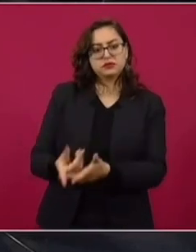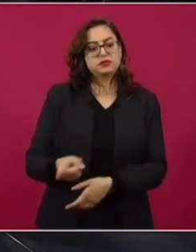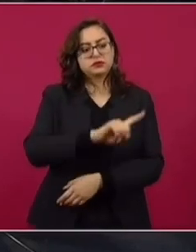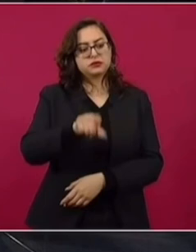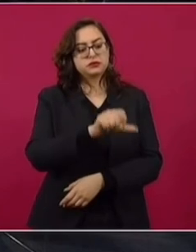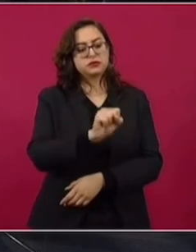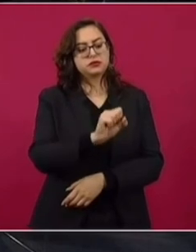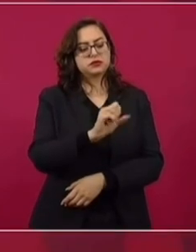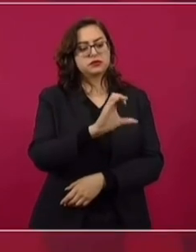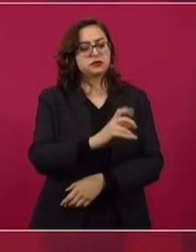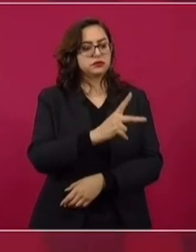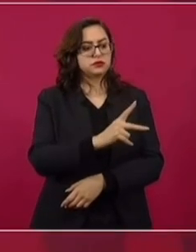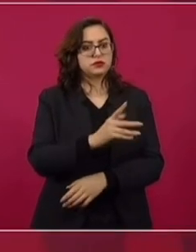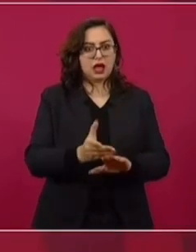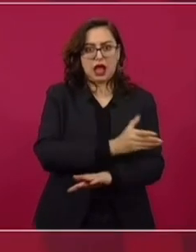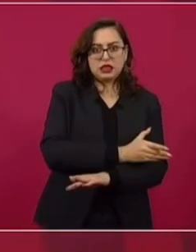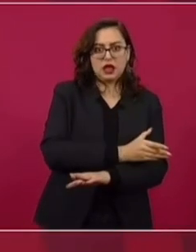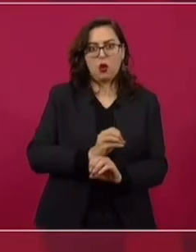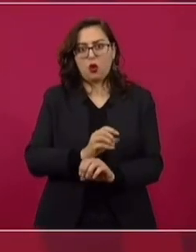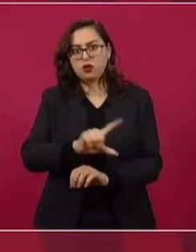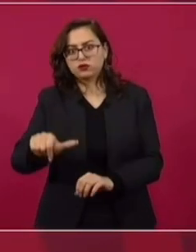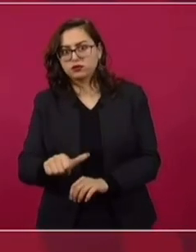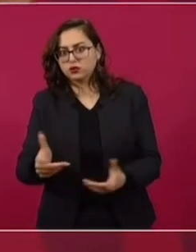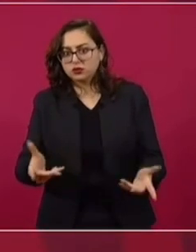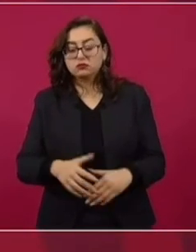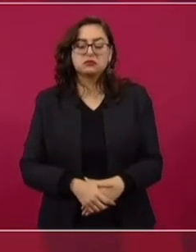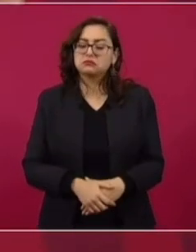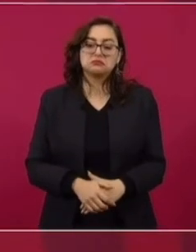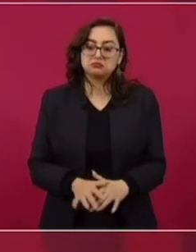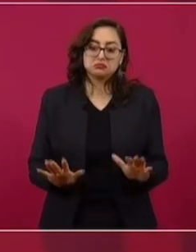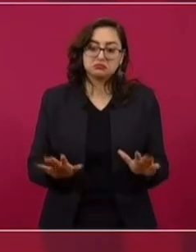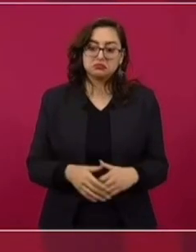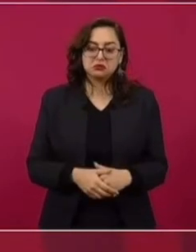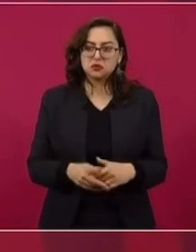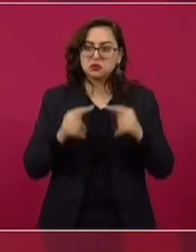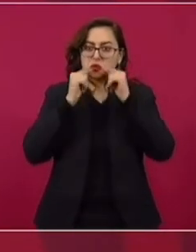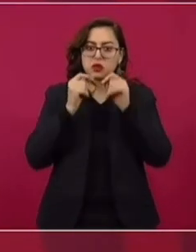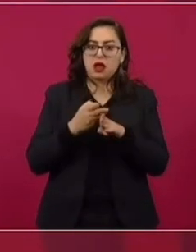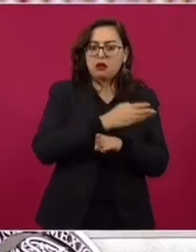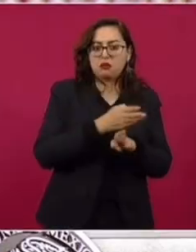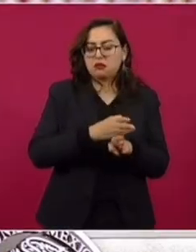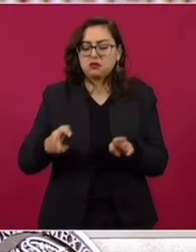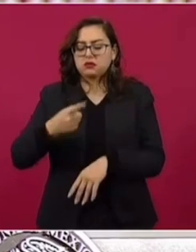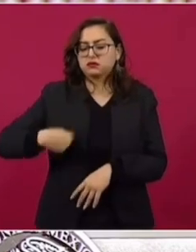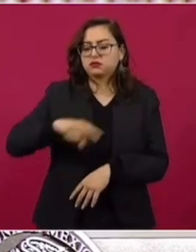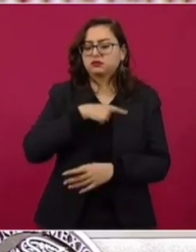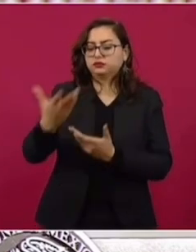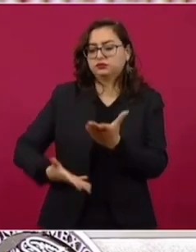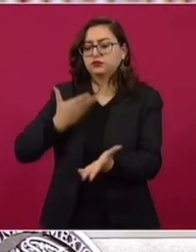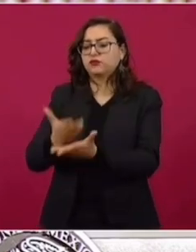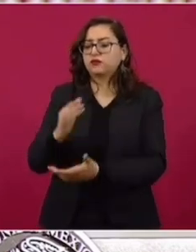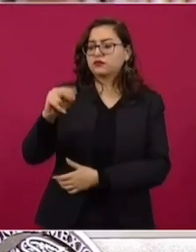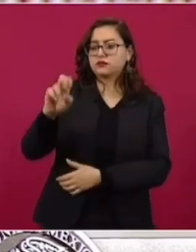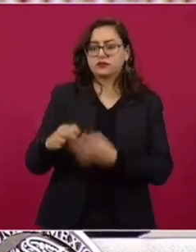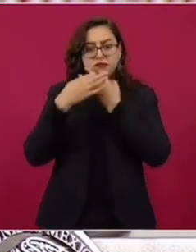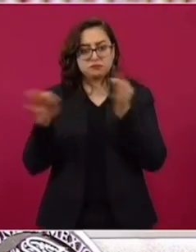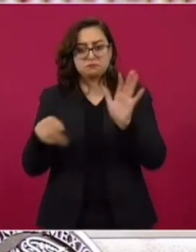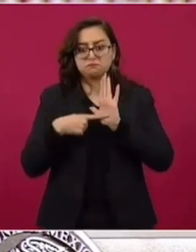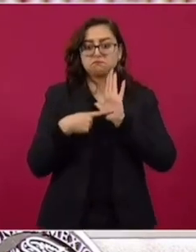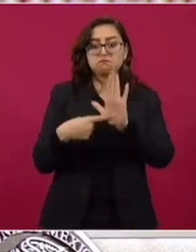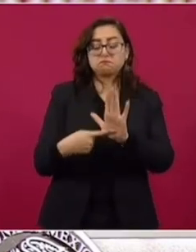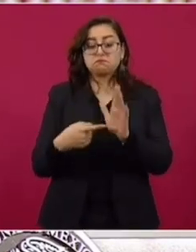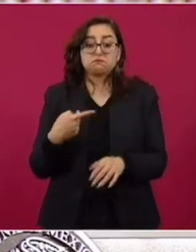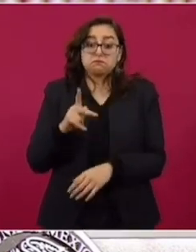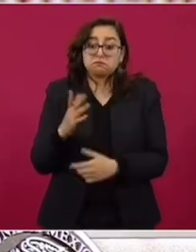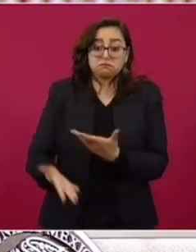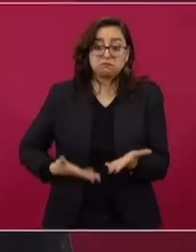respuesta de Hacienda? No, nosotros vamos a hacer una propuesta que será pública, desde luego será al Instituto Nacional Electoral, pero va a ser